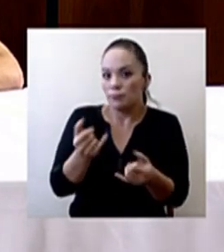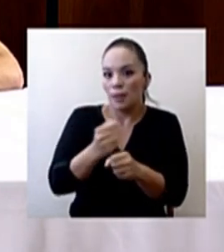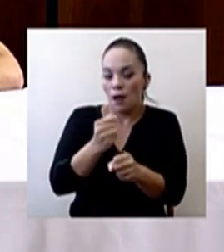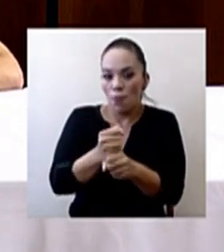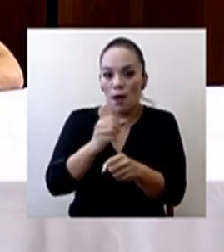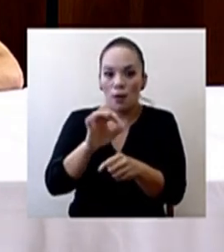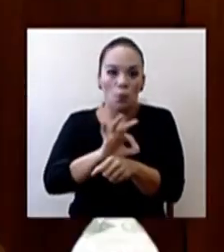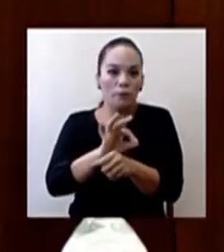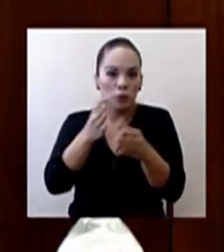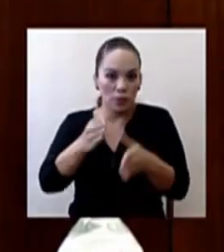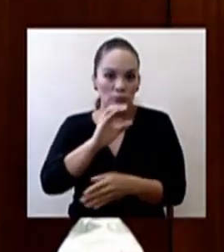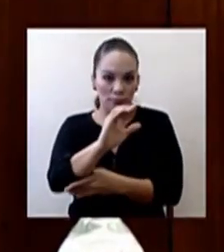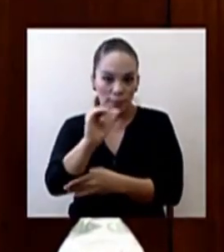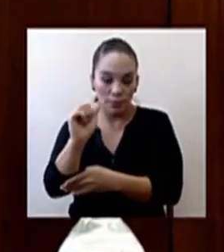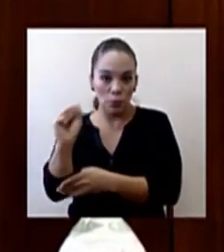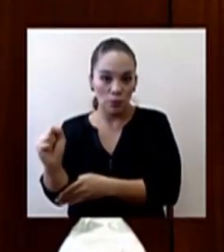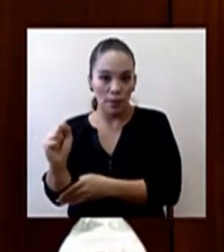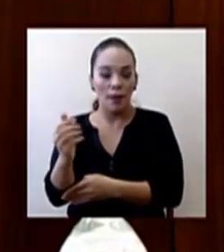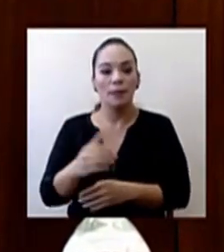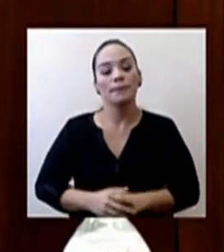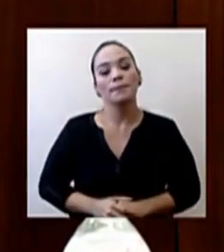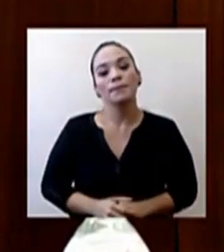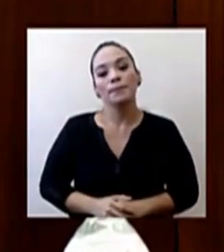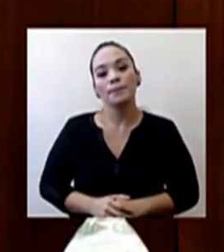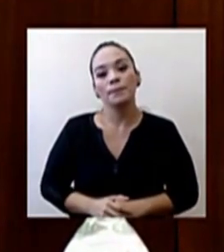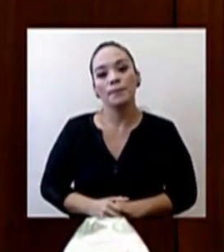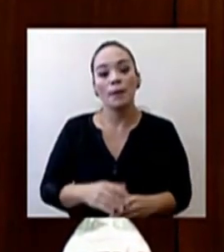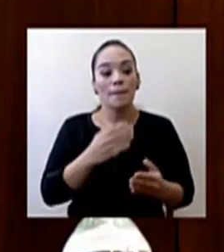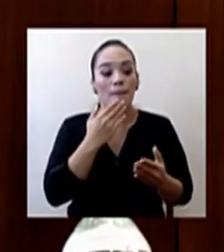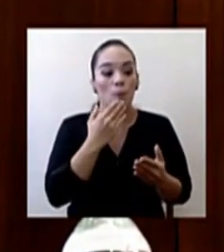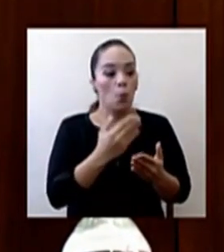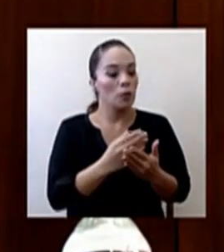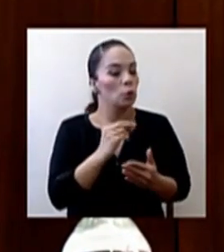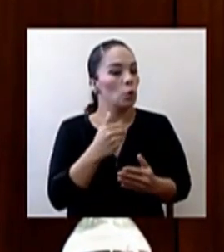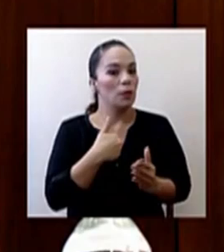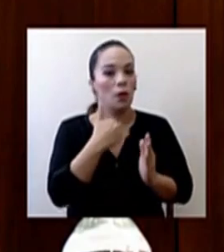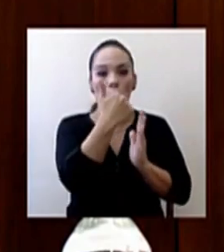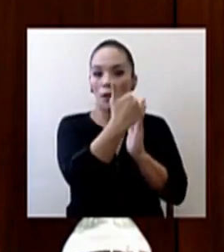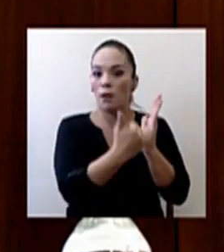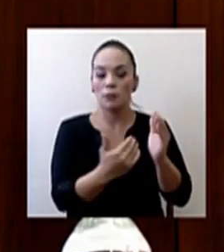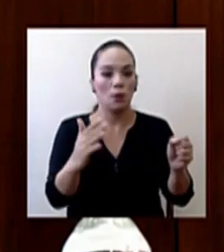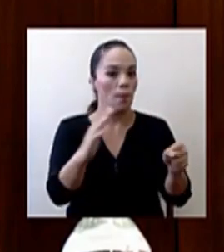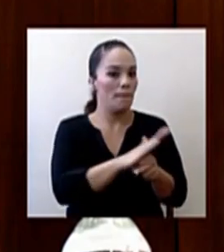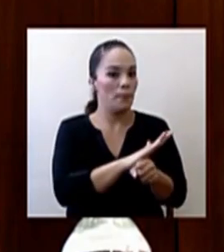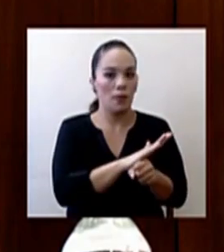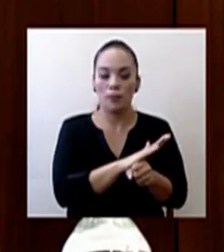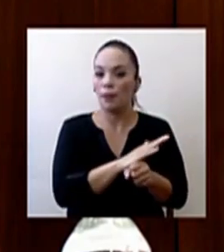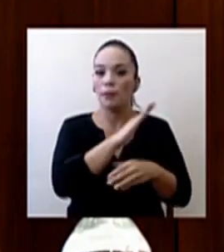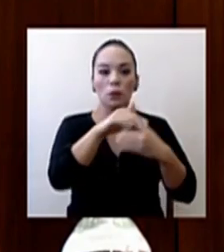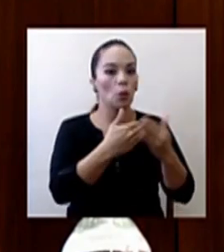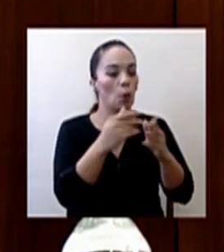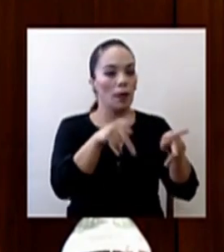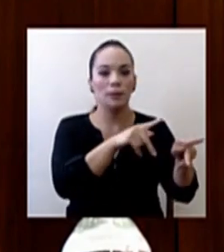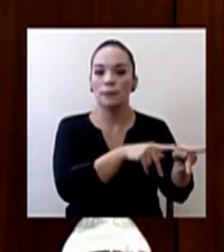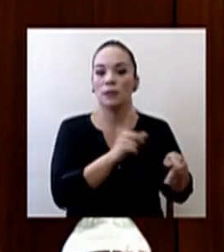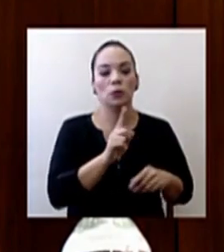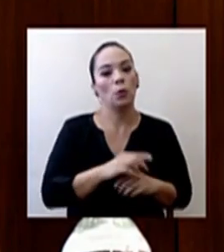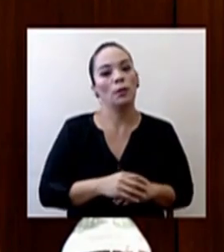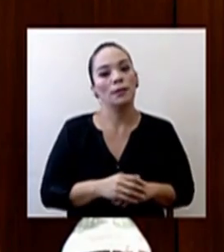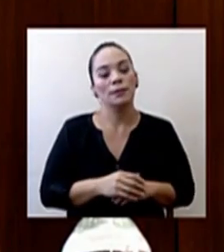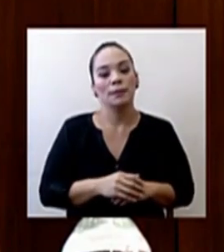Seguro Social. Bueno, no tengo la lista completa de todas las personas, pero